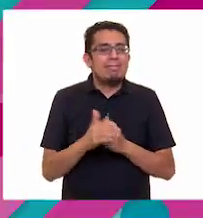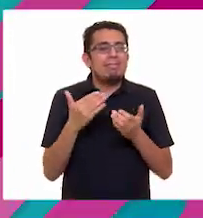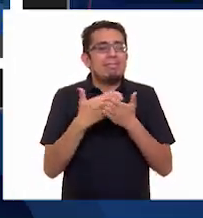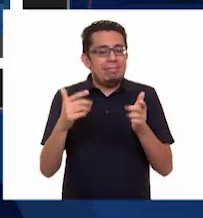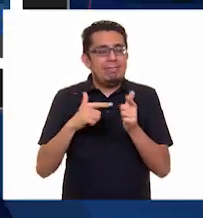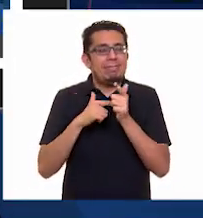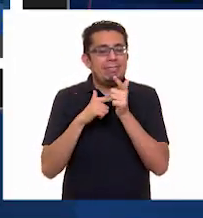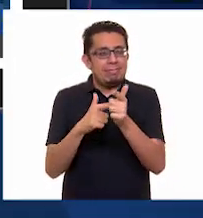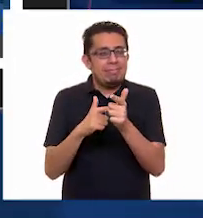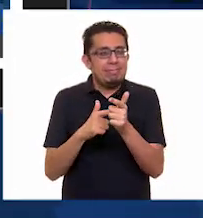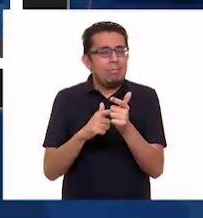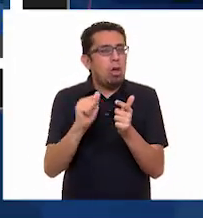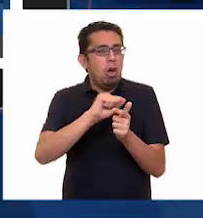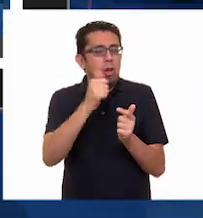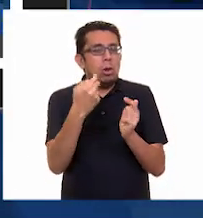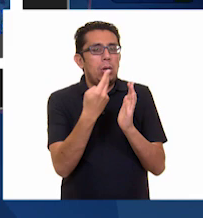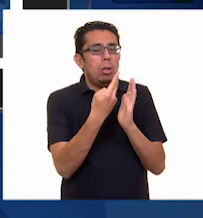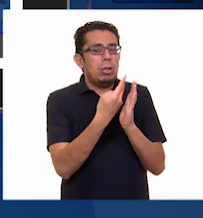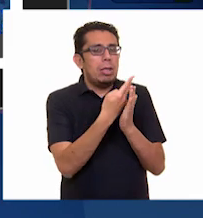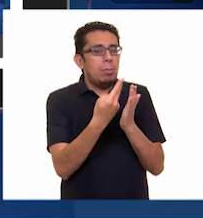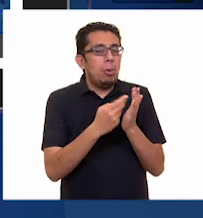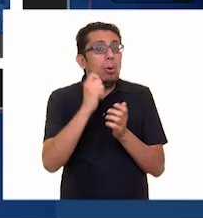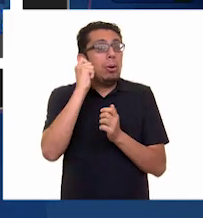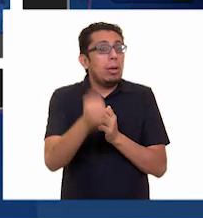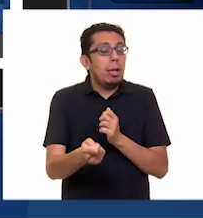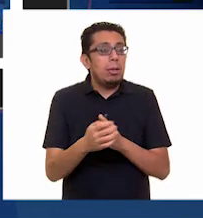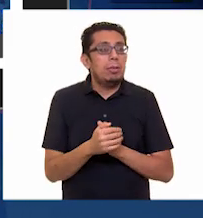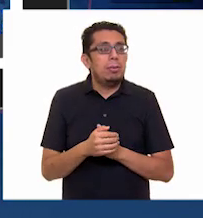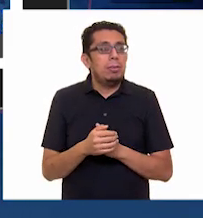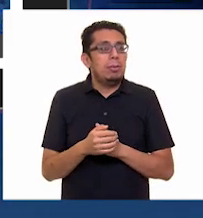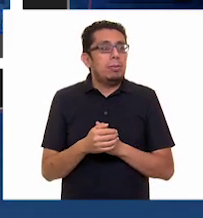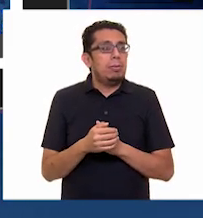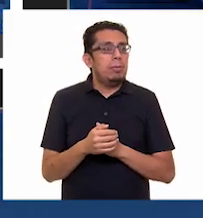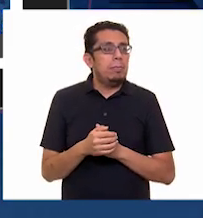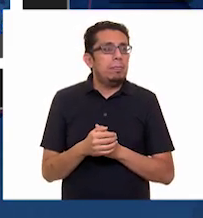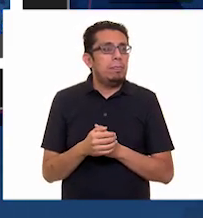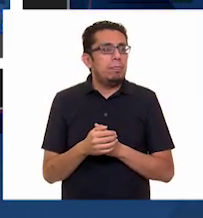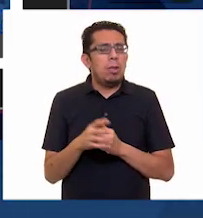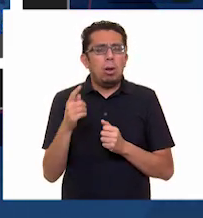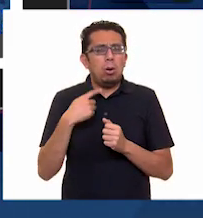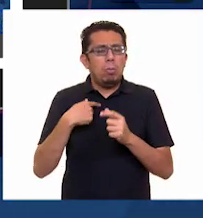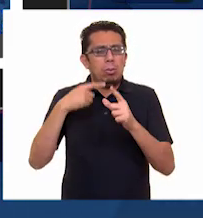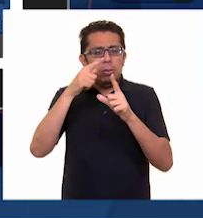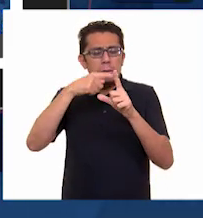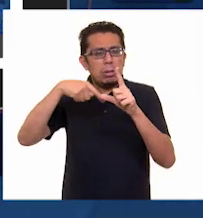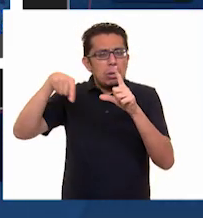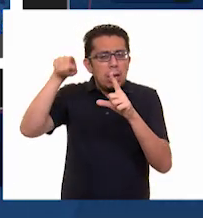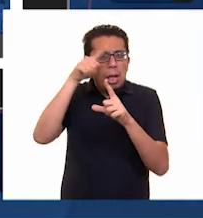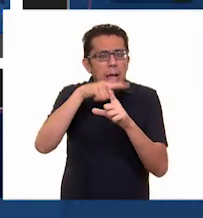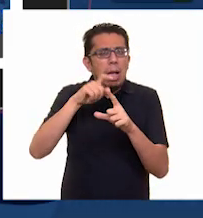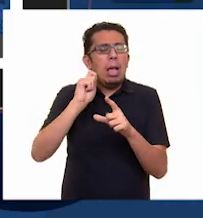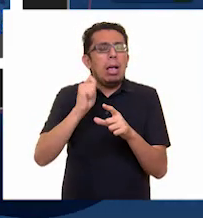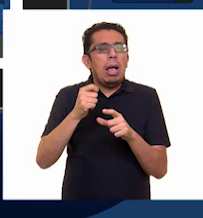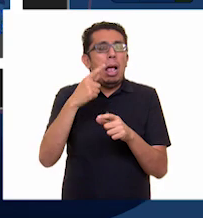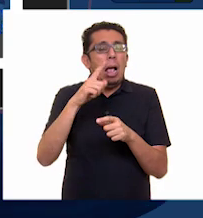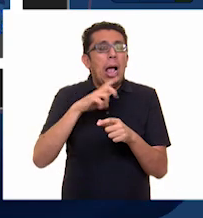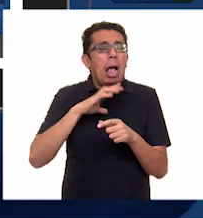siguiente símbolo, que es el símbolo como reilete se refiere a los ciclones tropicales.